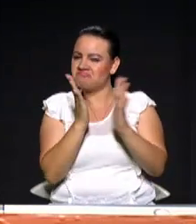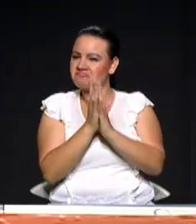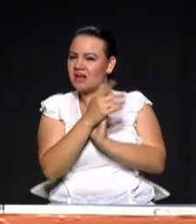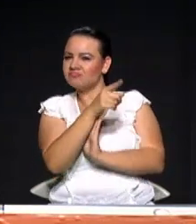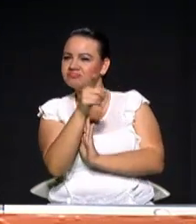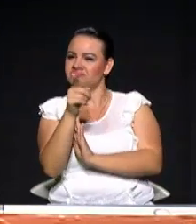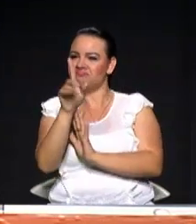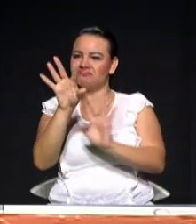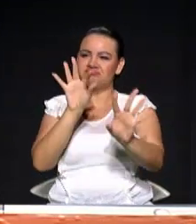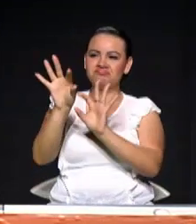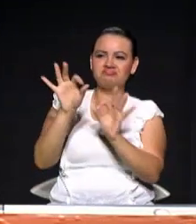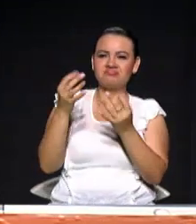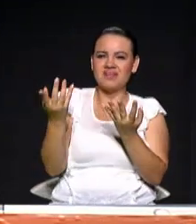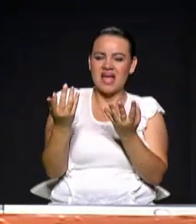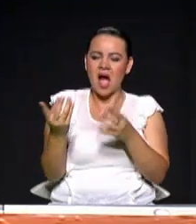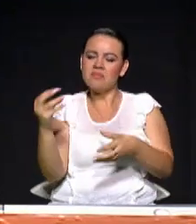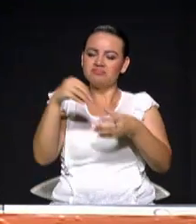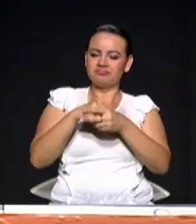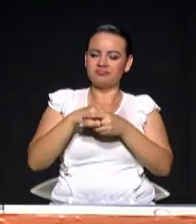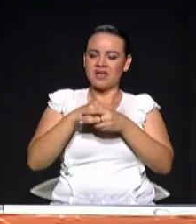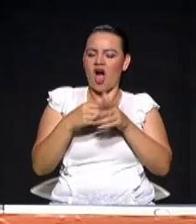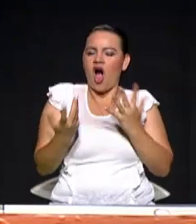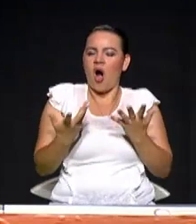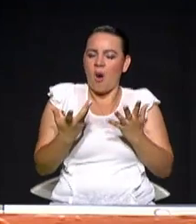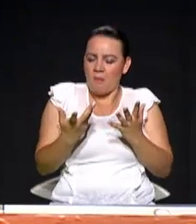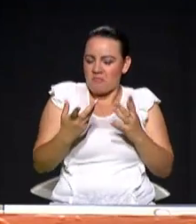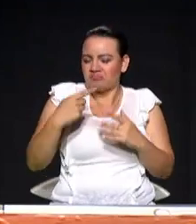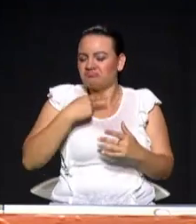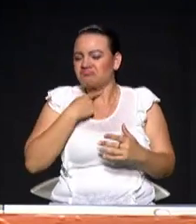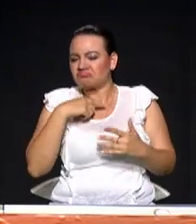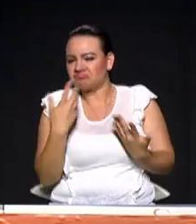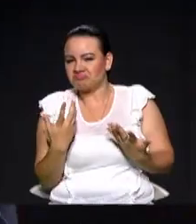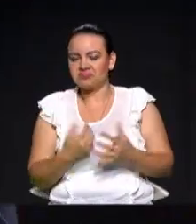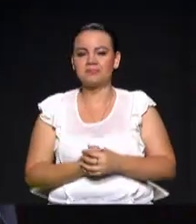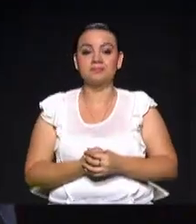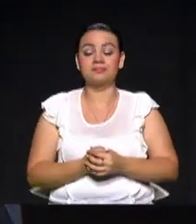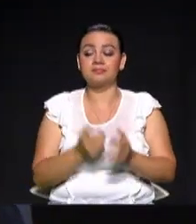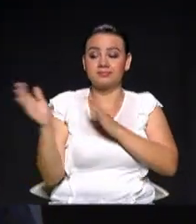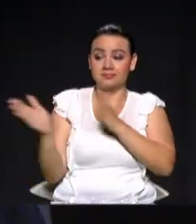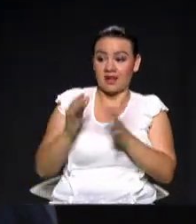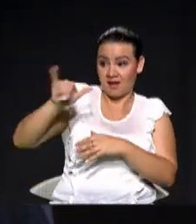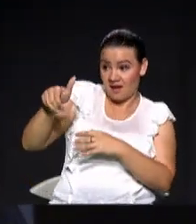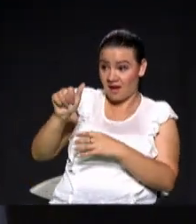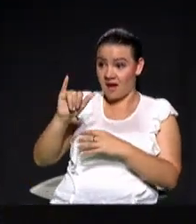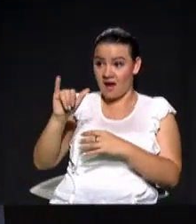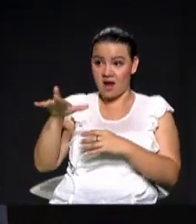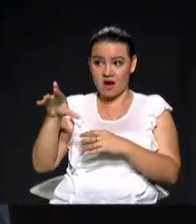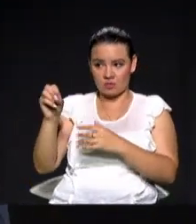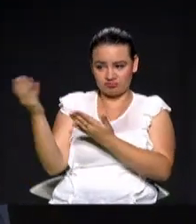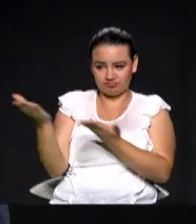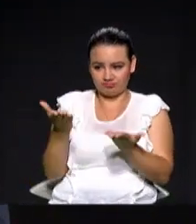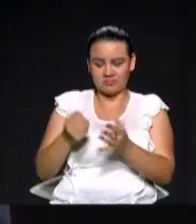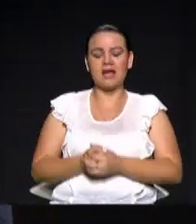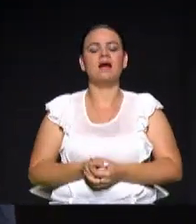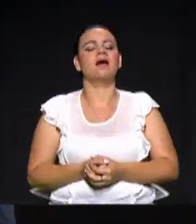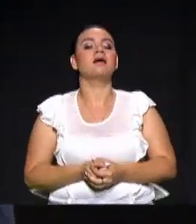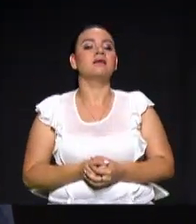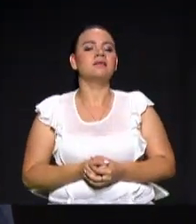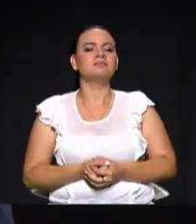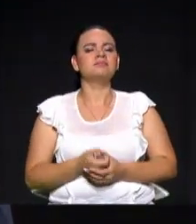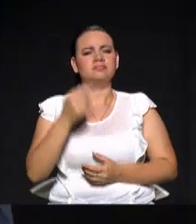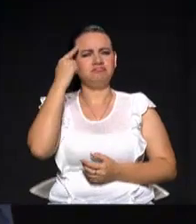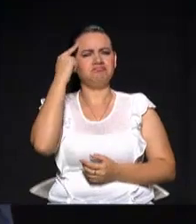eventual programa de gobierno. Comenzamos con el doctor Jairo Herrán Vargas. Bueno, me parece que en materia ambiental hay varios